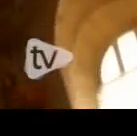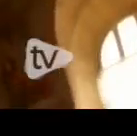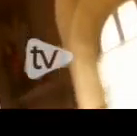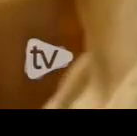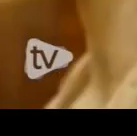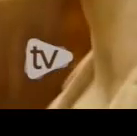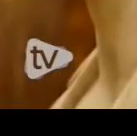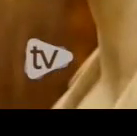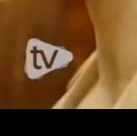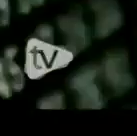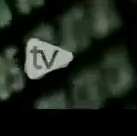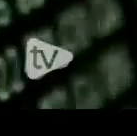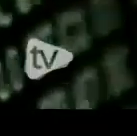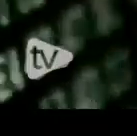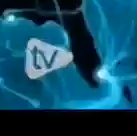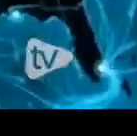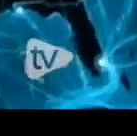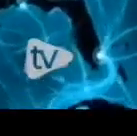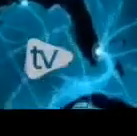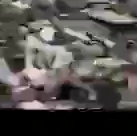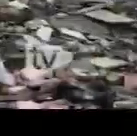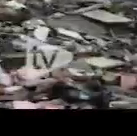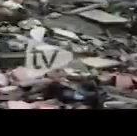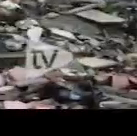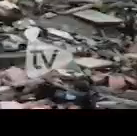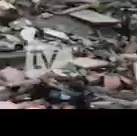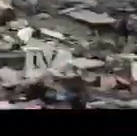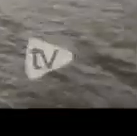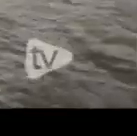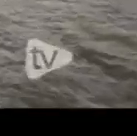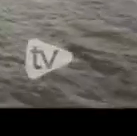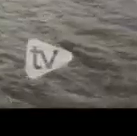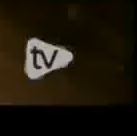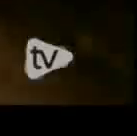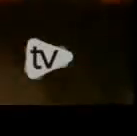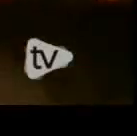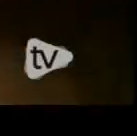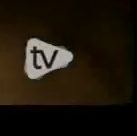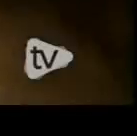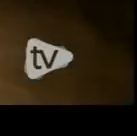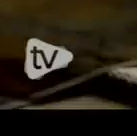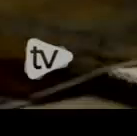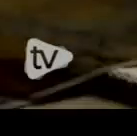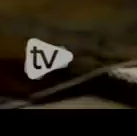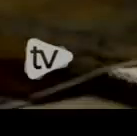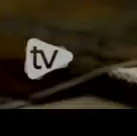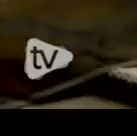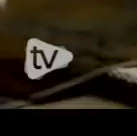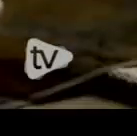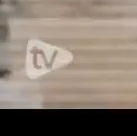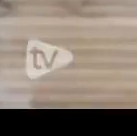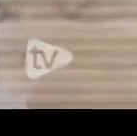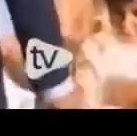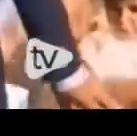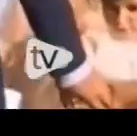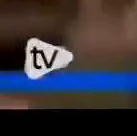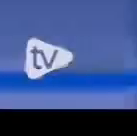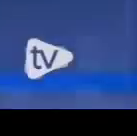Cultura Actualidad Una mirada a profundidad de los acontecimientos de nuestro mundo